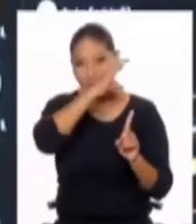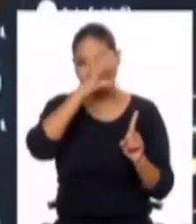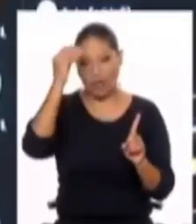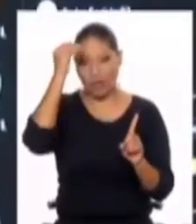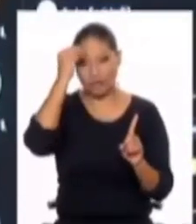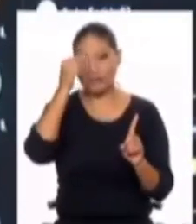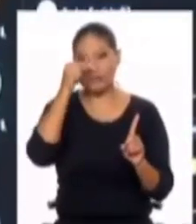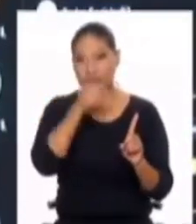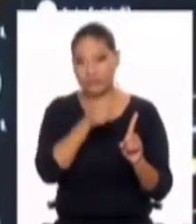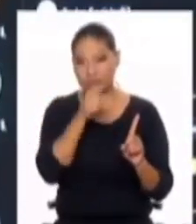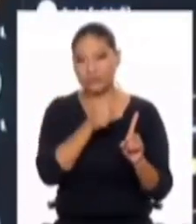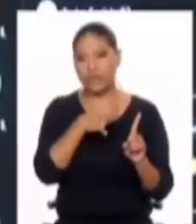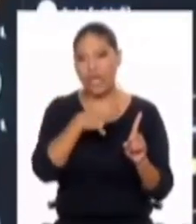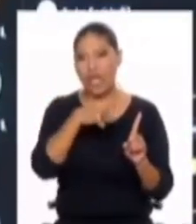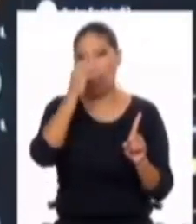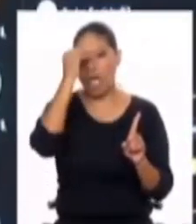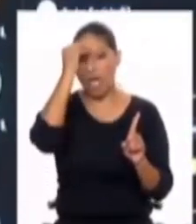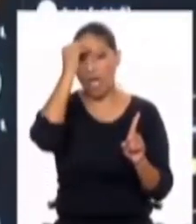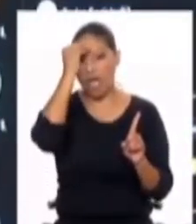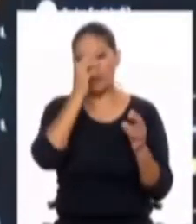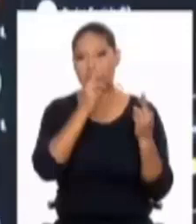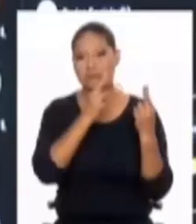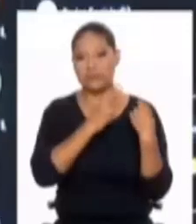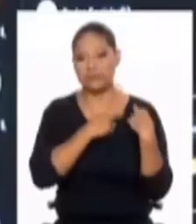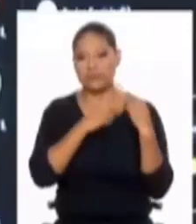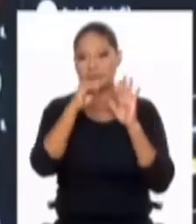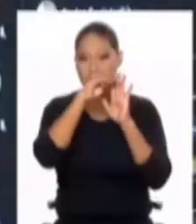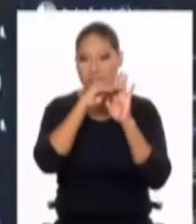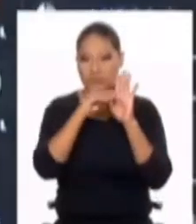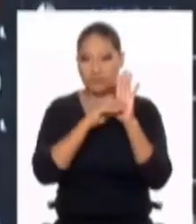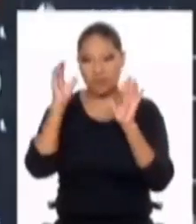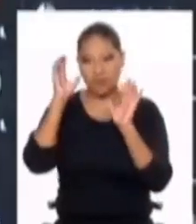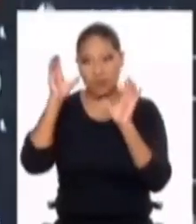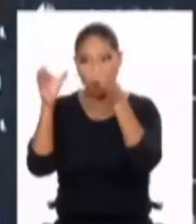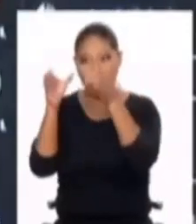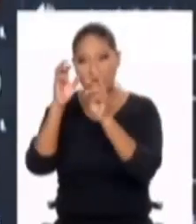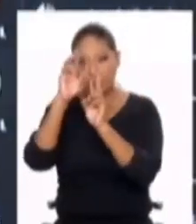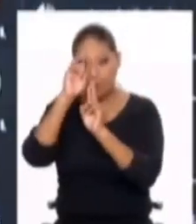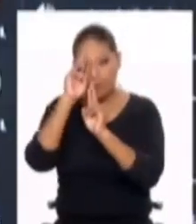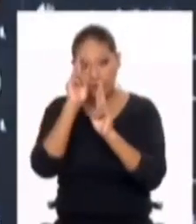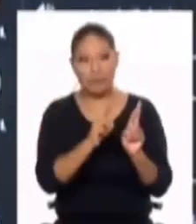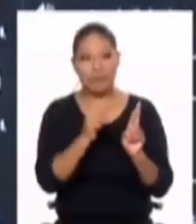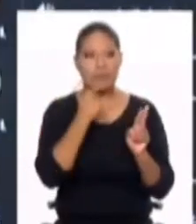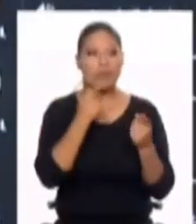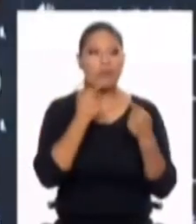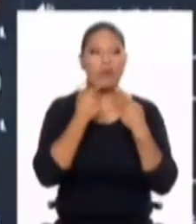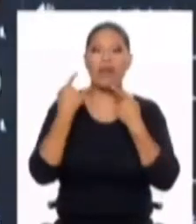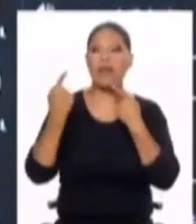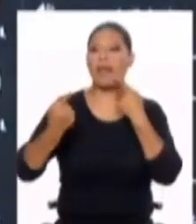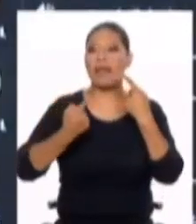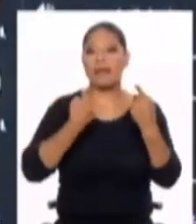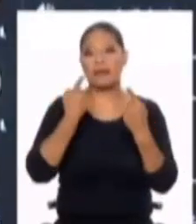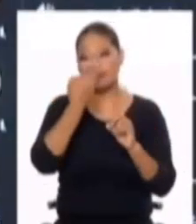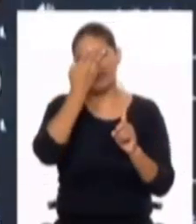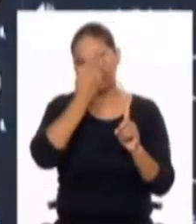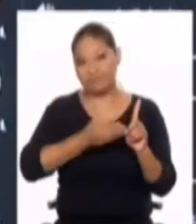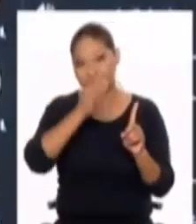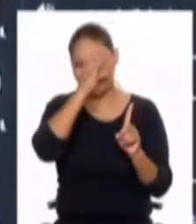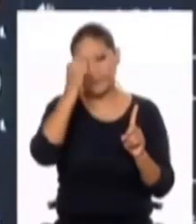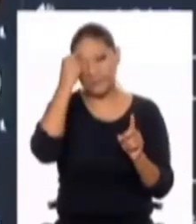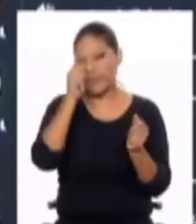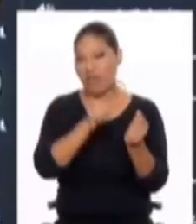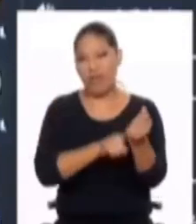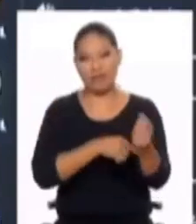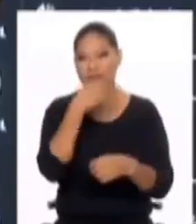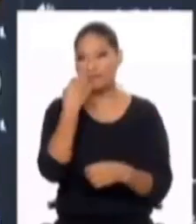que tiene que aprender a respetar el congreso de la república y que deje de hacer show porque eso es lo que está acostumbrado a hacer